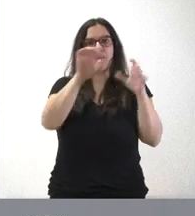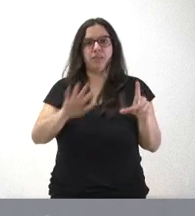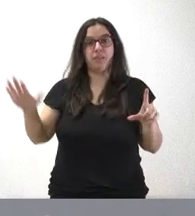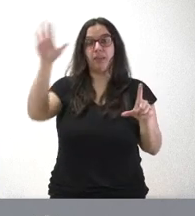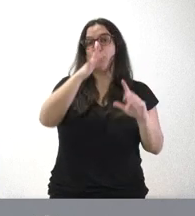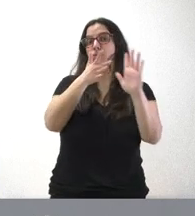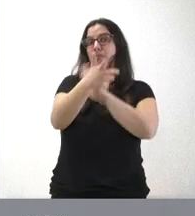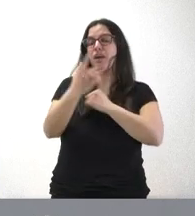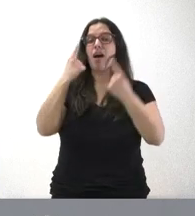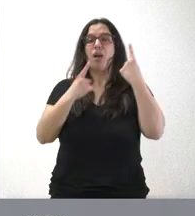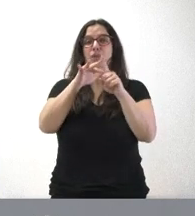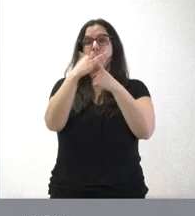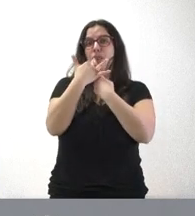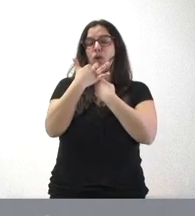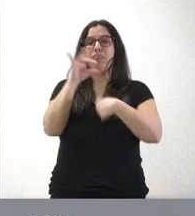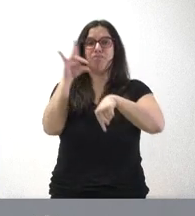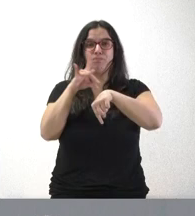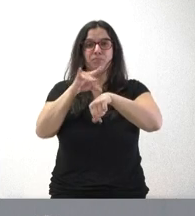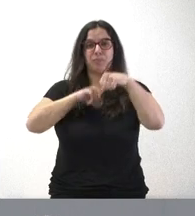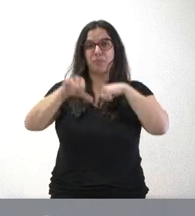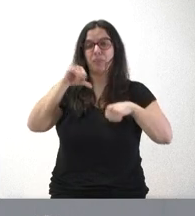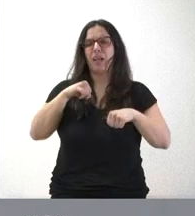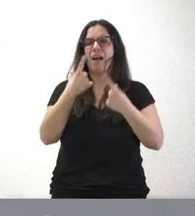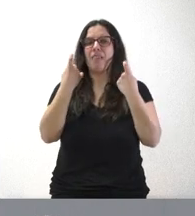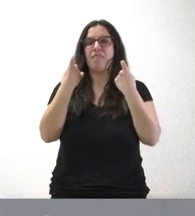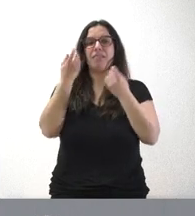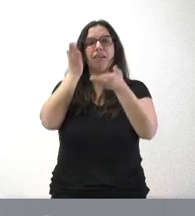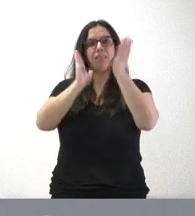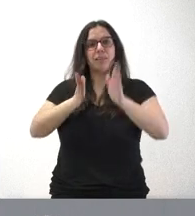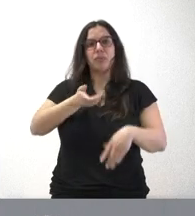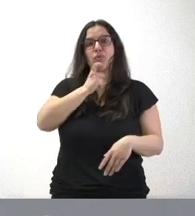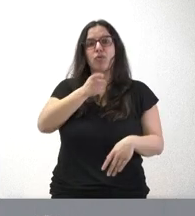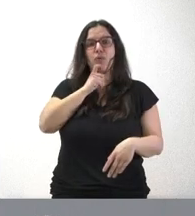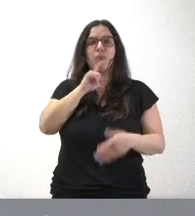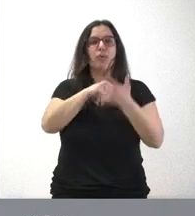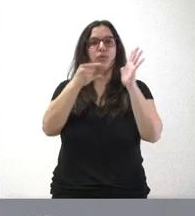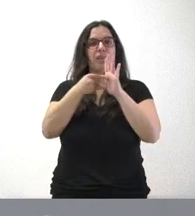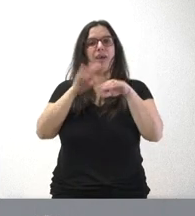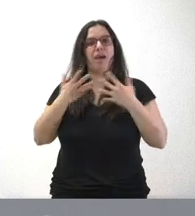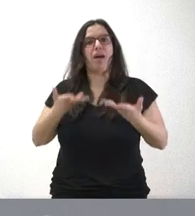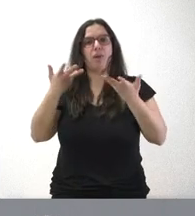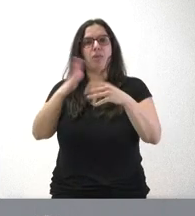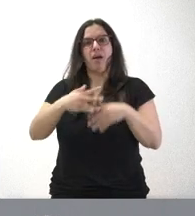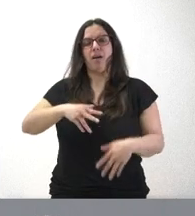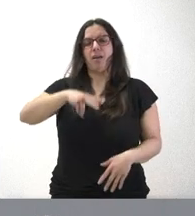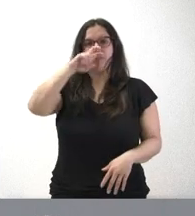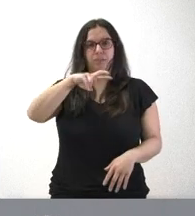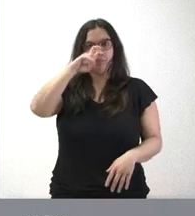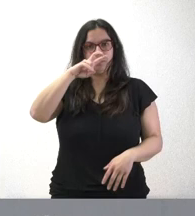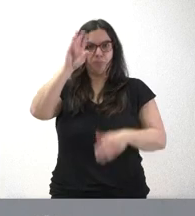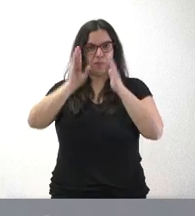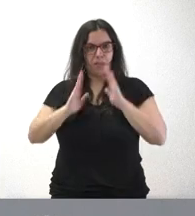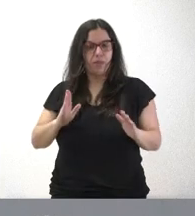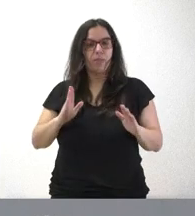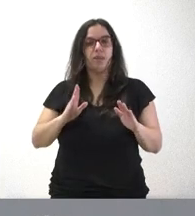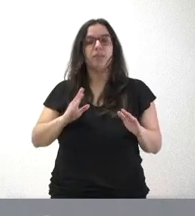determinadas situaciones clínicas que requieren para su tratamiento del uso de técnicas de terapia respiratoria. En gran parte, su aplicación se